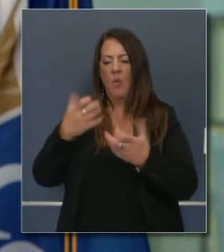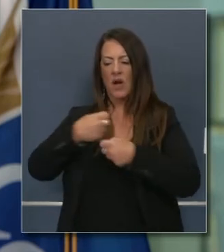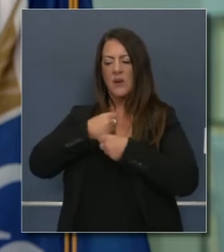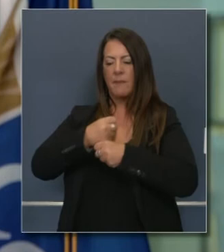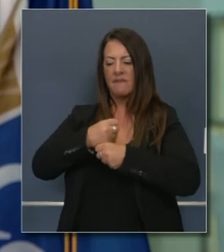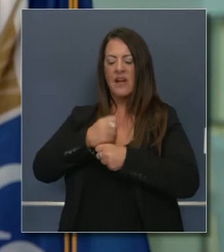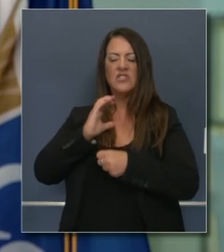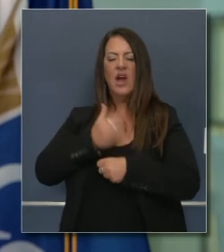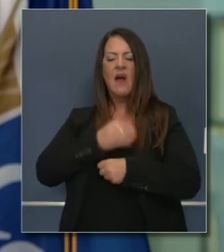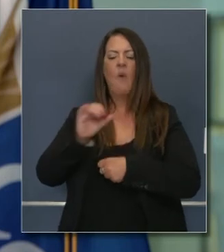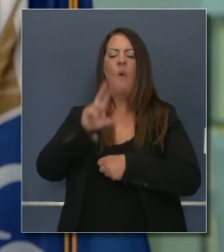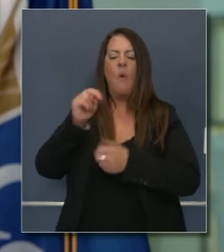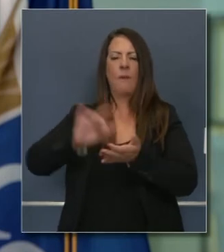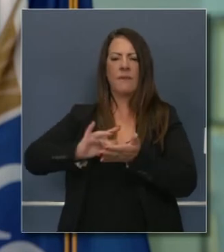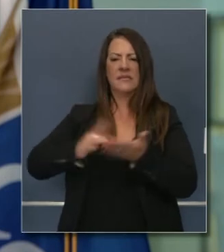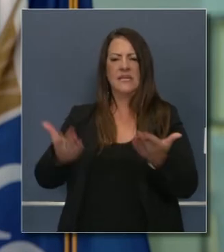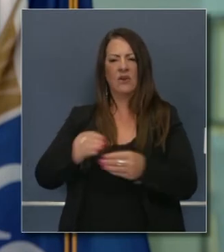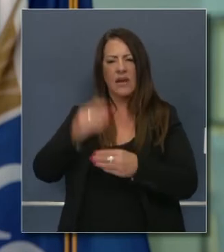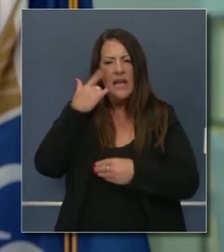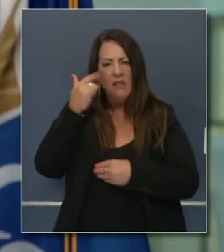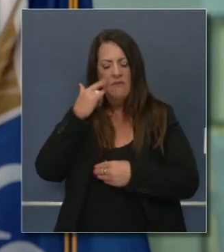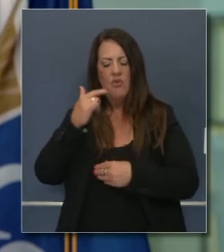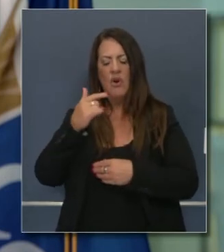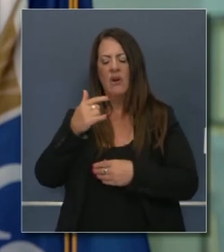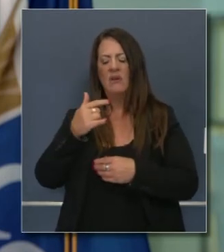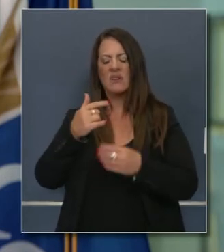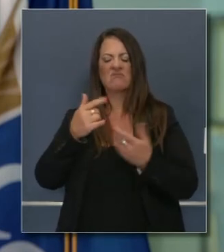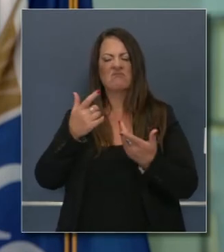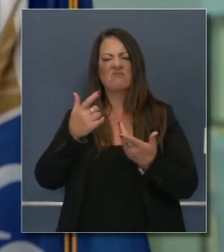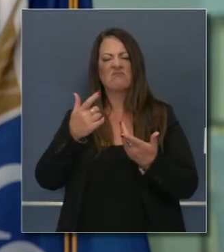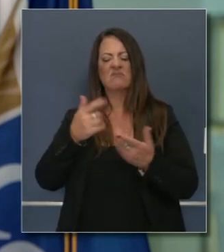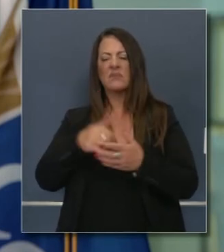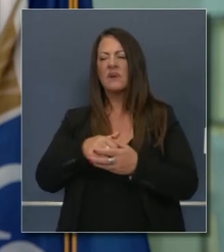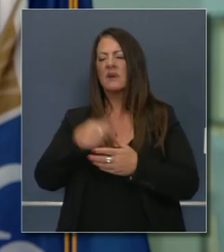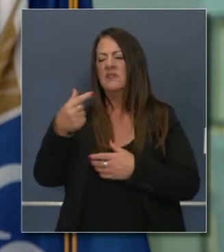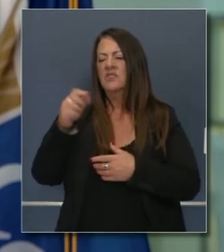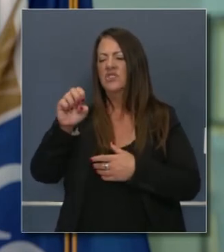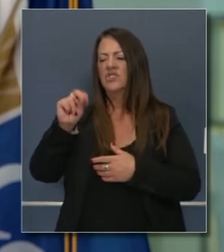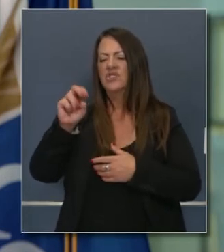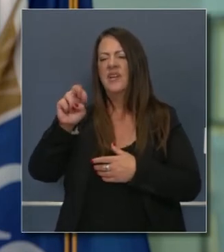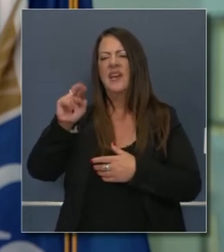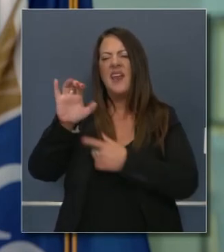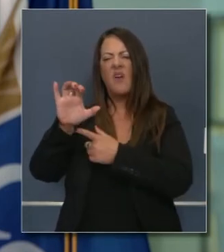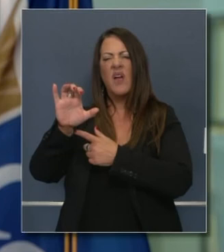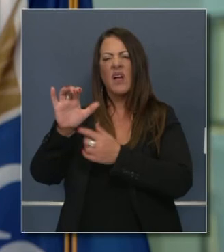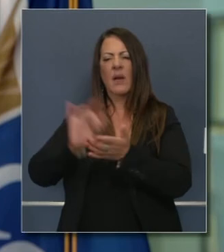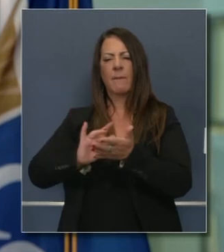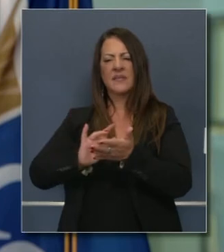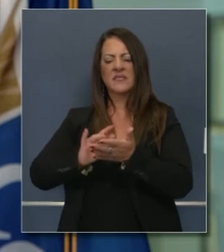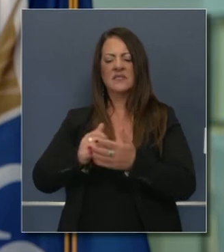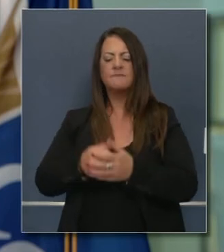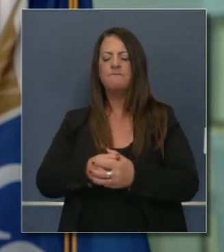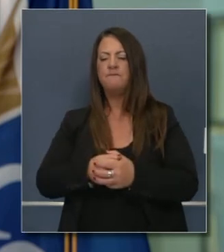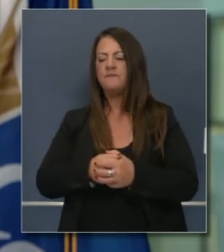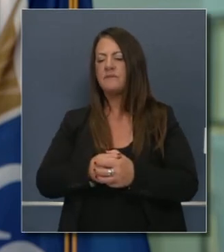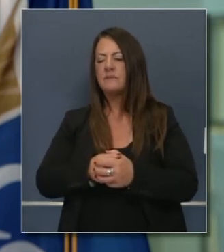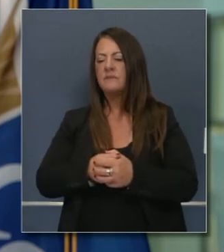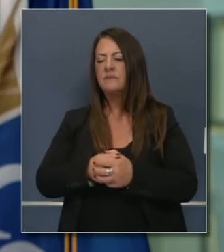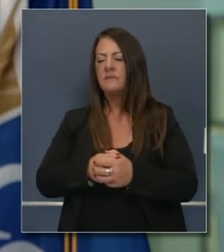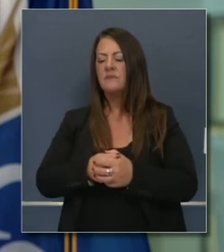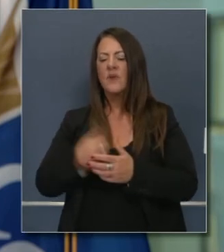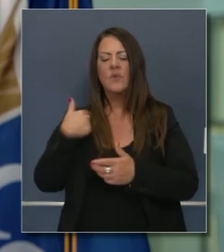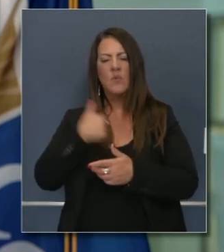prescripción tratar de unirnos a algún manufacturero para crear nuestra propia industria de California de